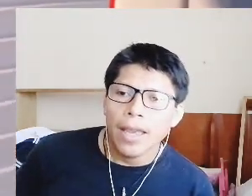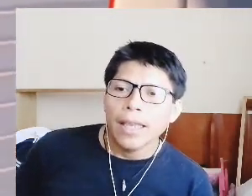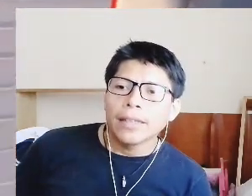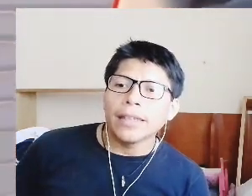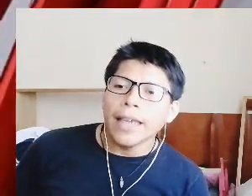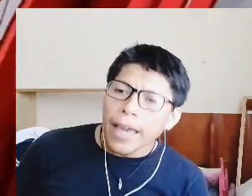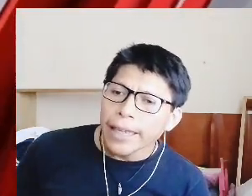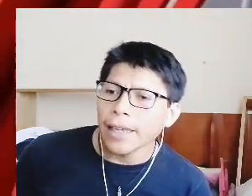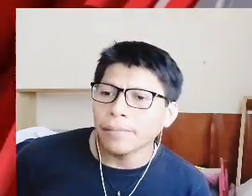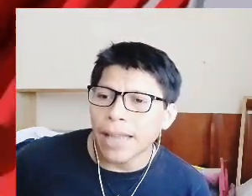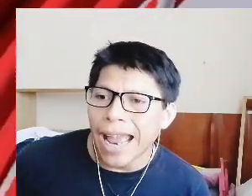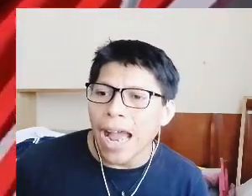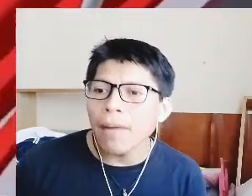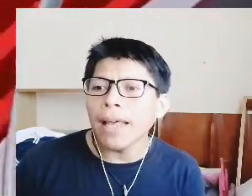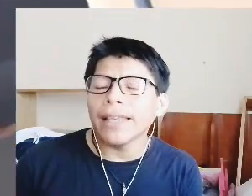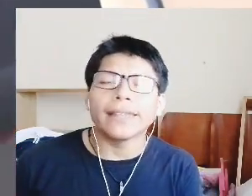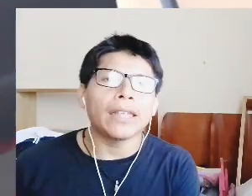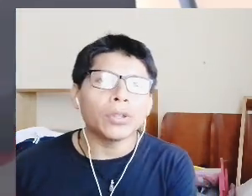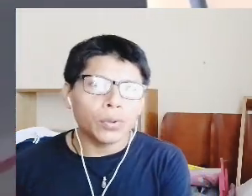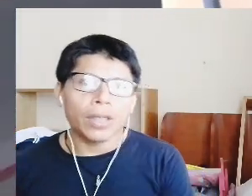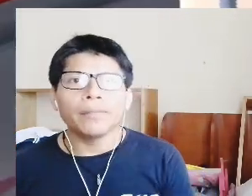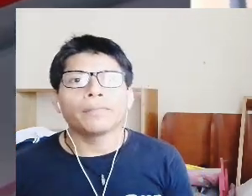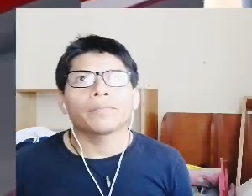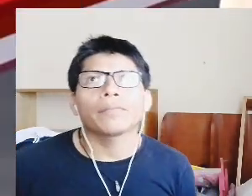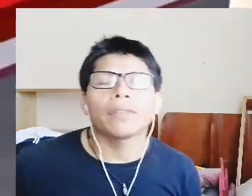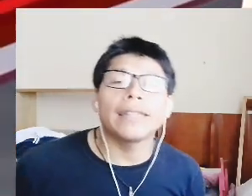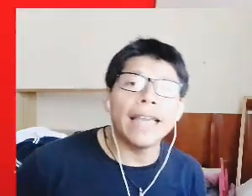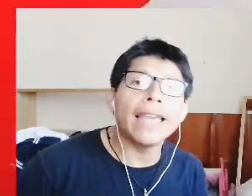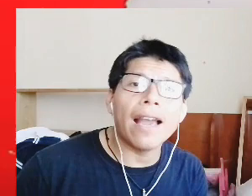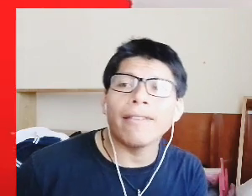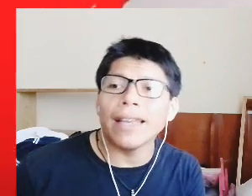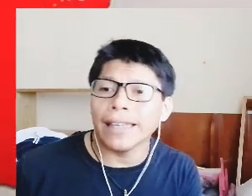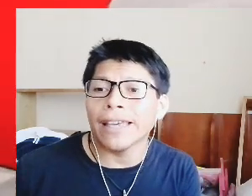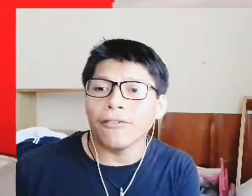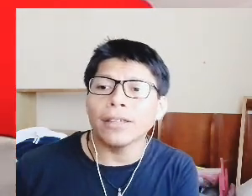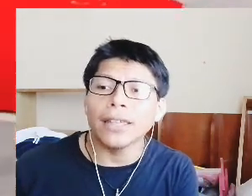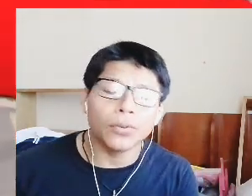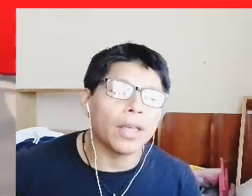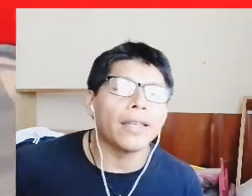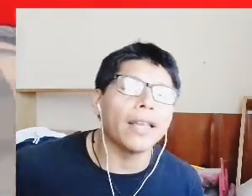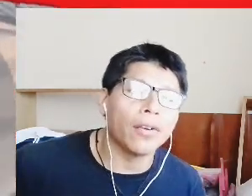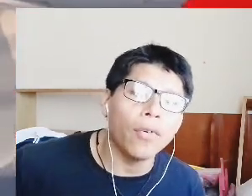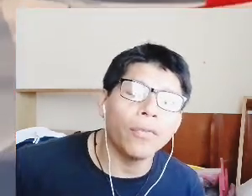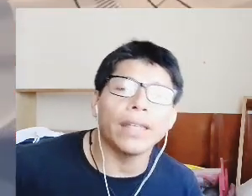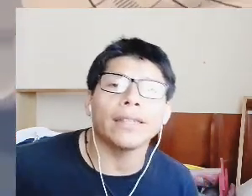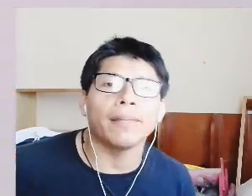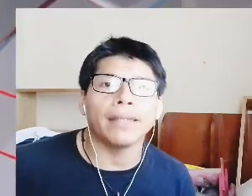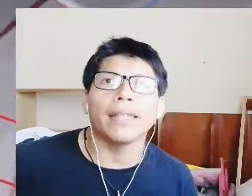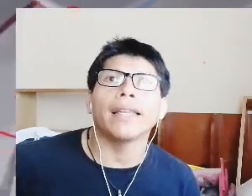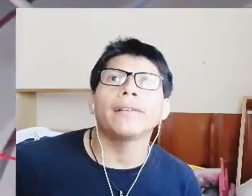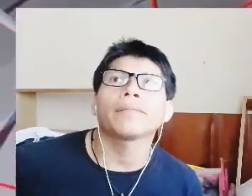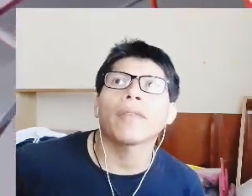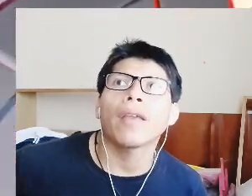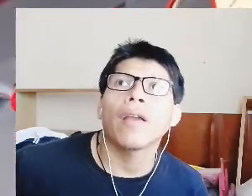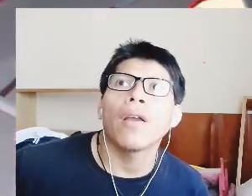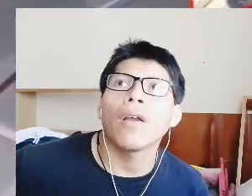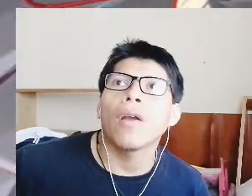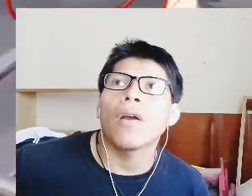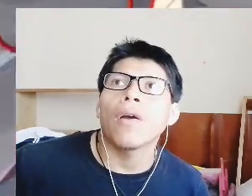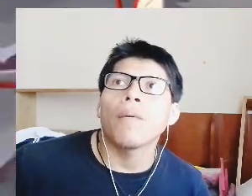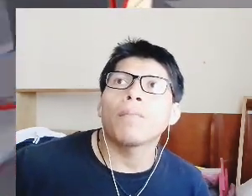si ella habla de censura si ella habla de que fue censurada de la conferencia mañanera